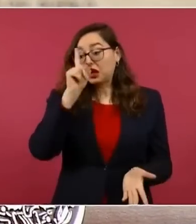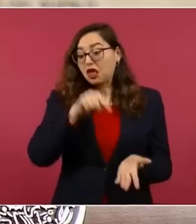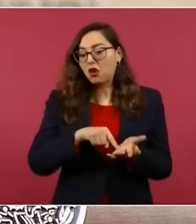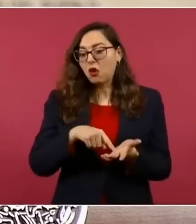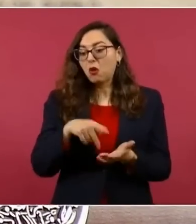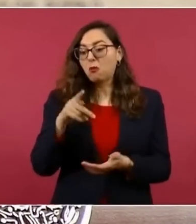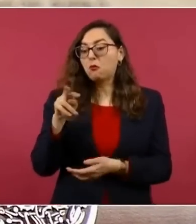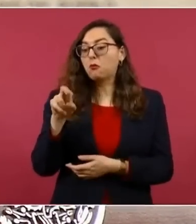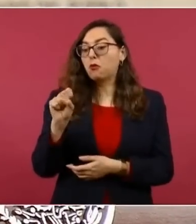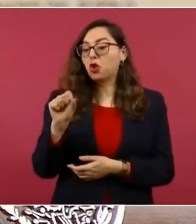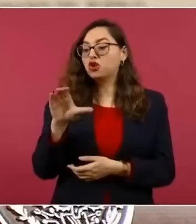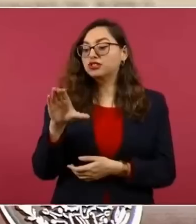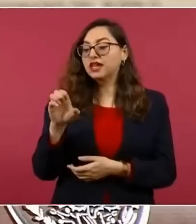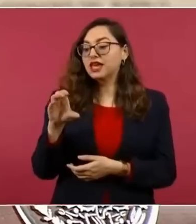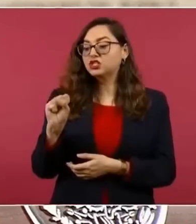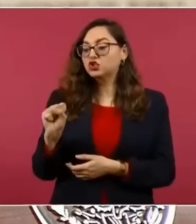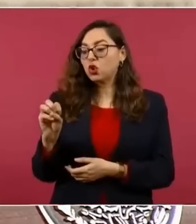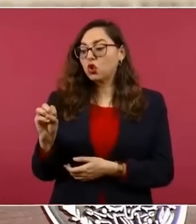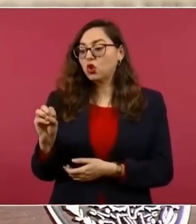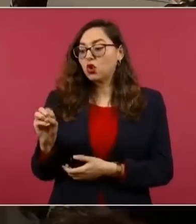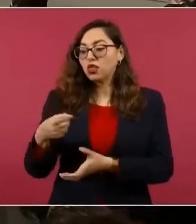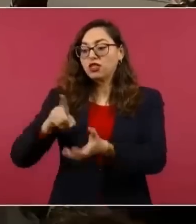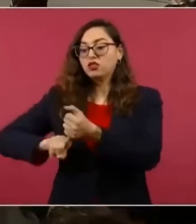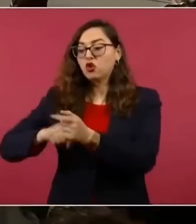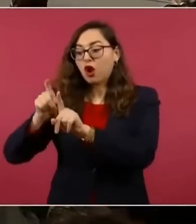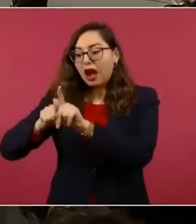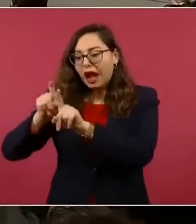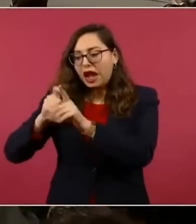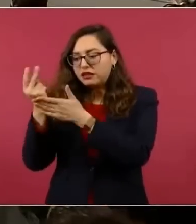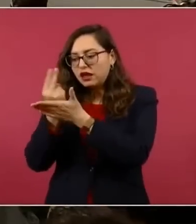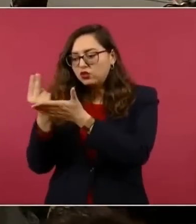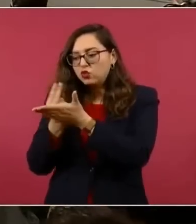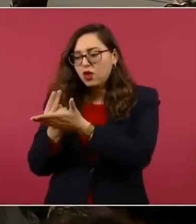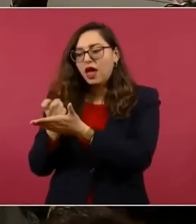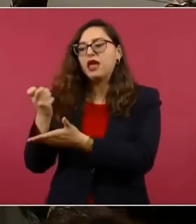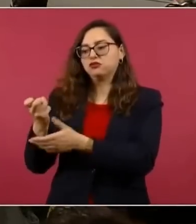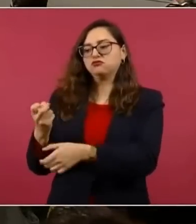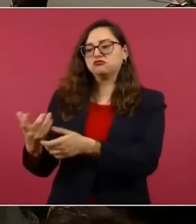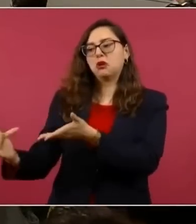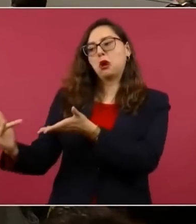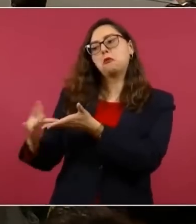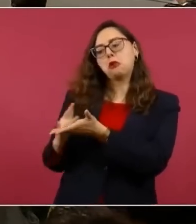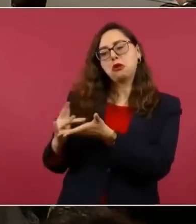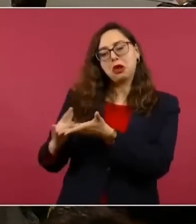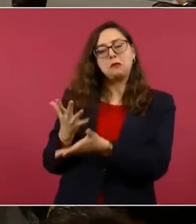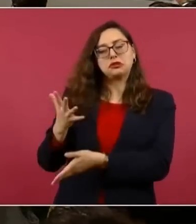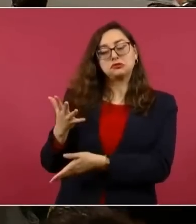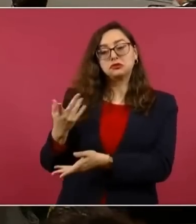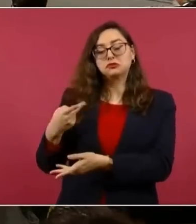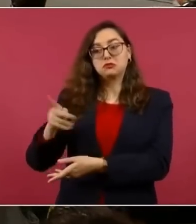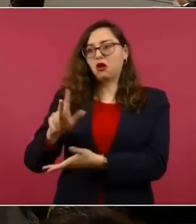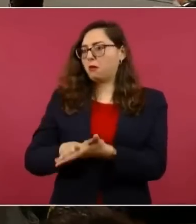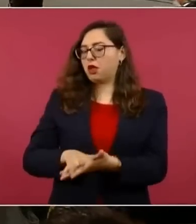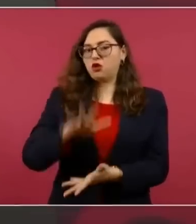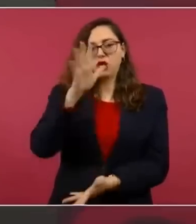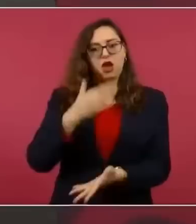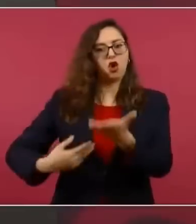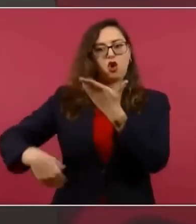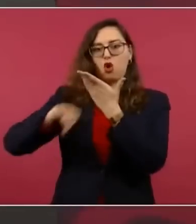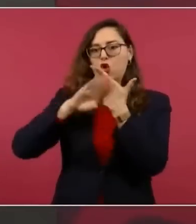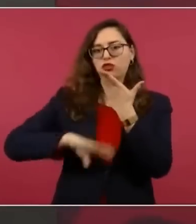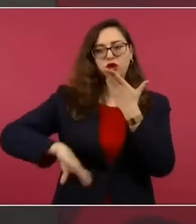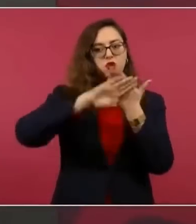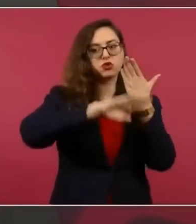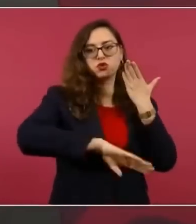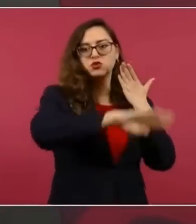no están en contra de nosotros, pero estas